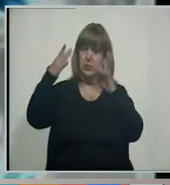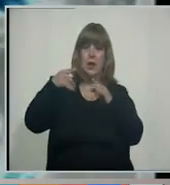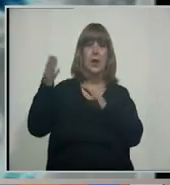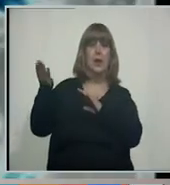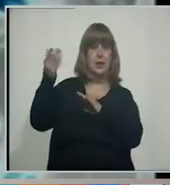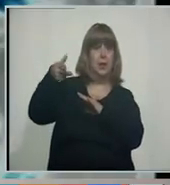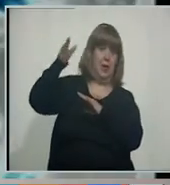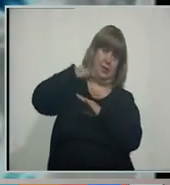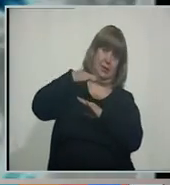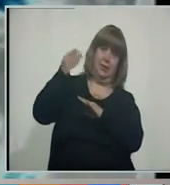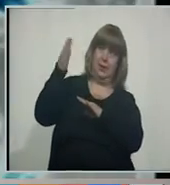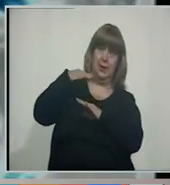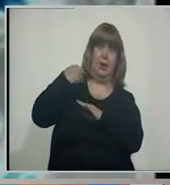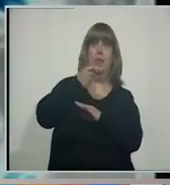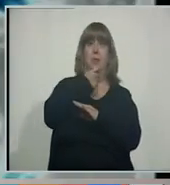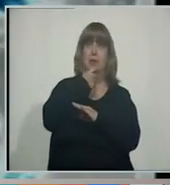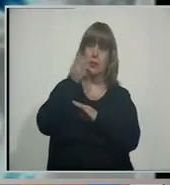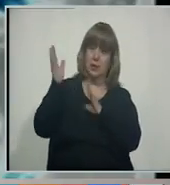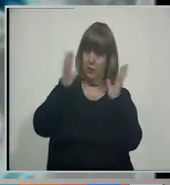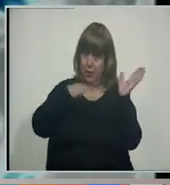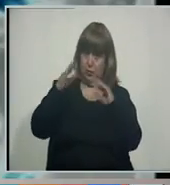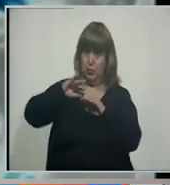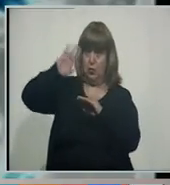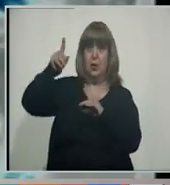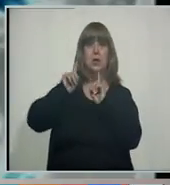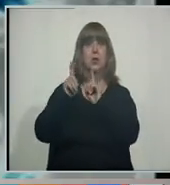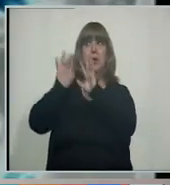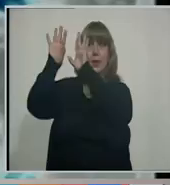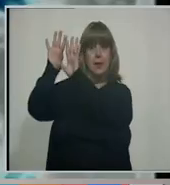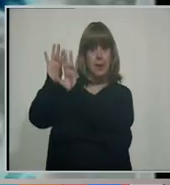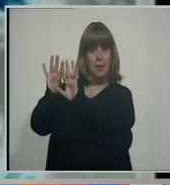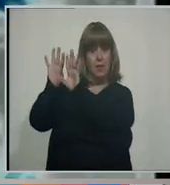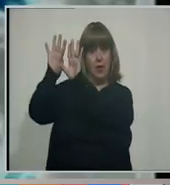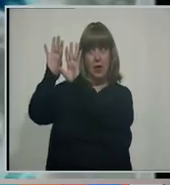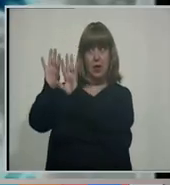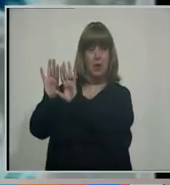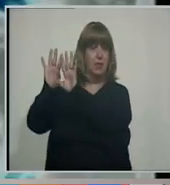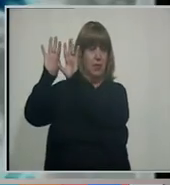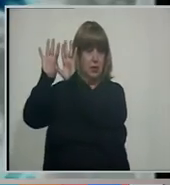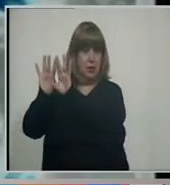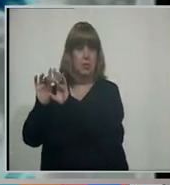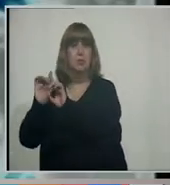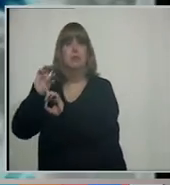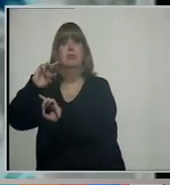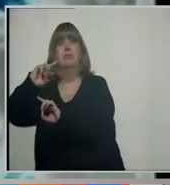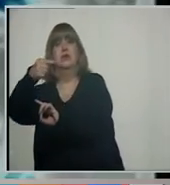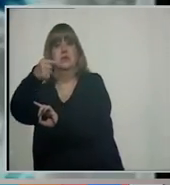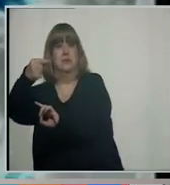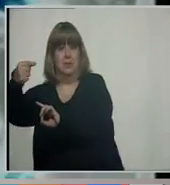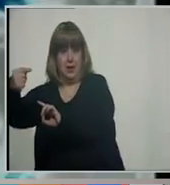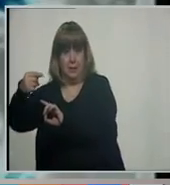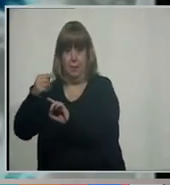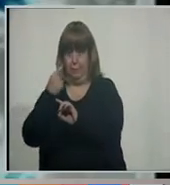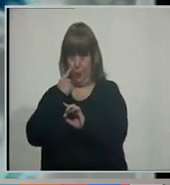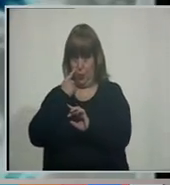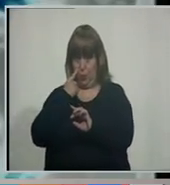el lado oriental de la cordillera de los Andes y la posibilidad de nevadas también para algunos días de la próxima semana. Así que la semana que viene en